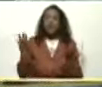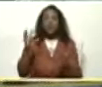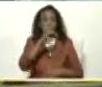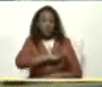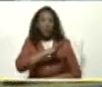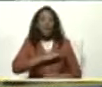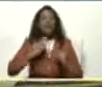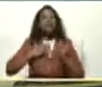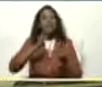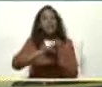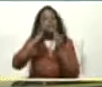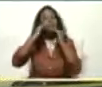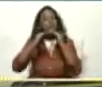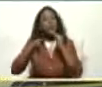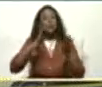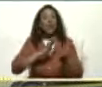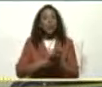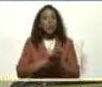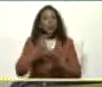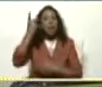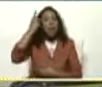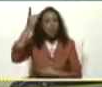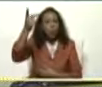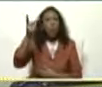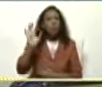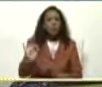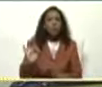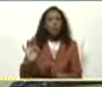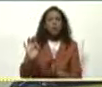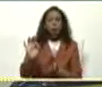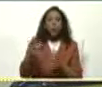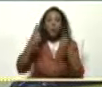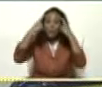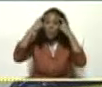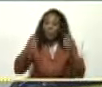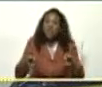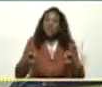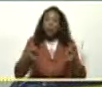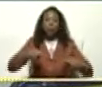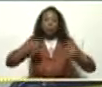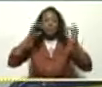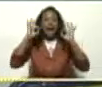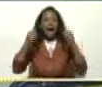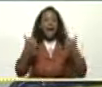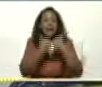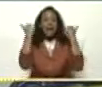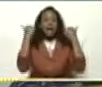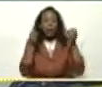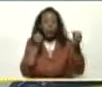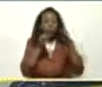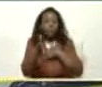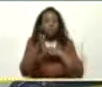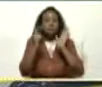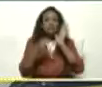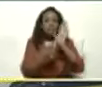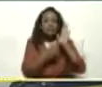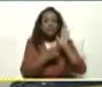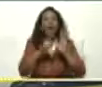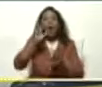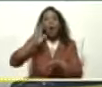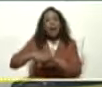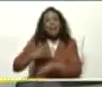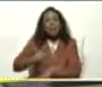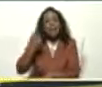sociedad Estable Así que creo Que la psicología Hoy por hoy Tiene grandes retos Y quiero escuchar La